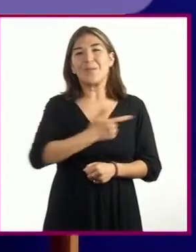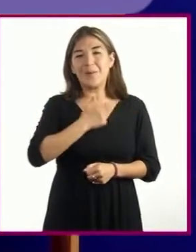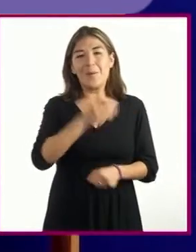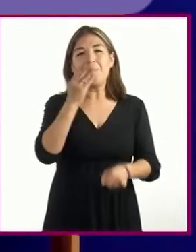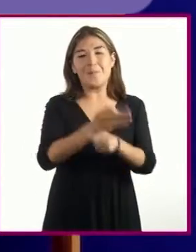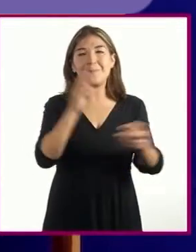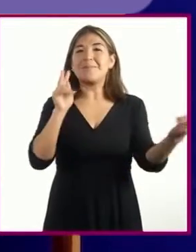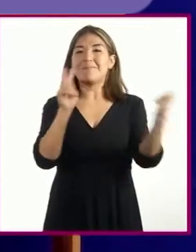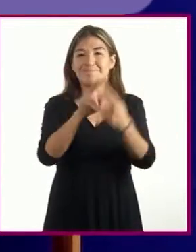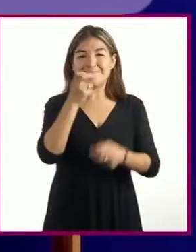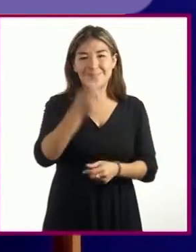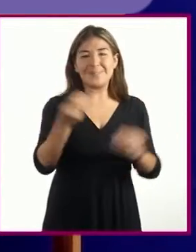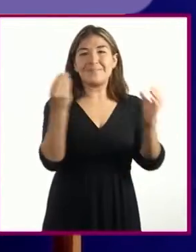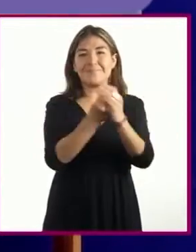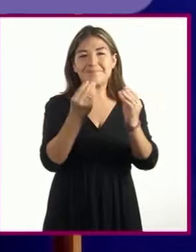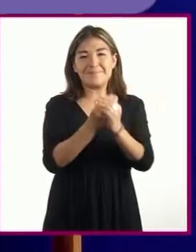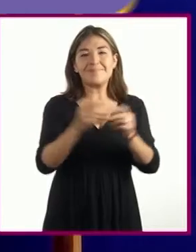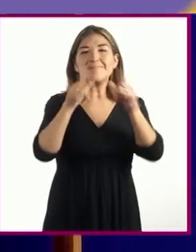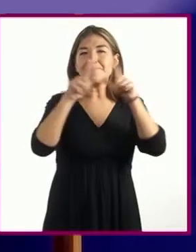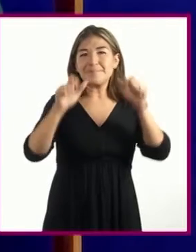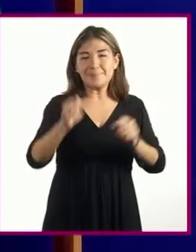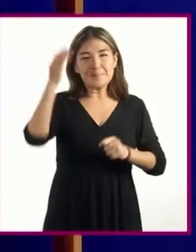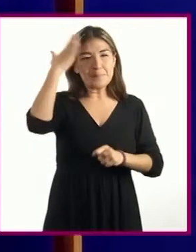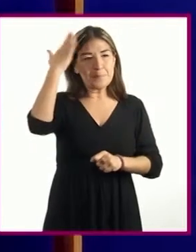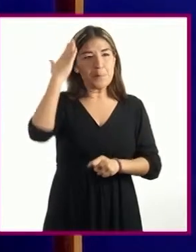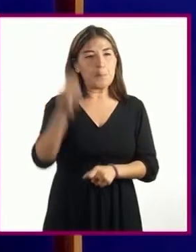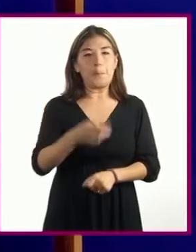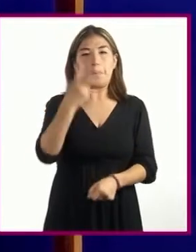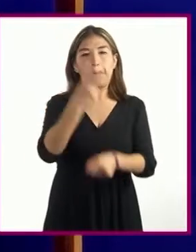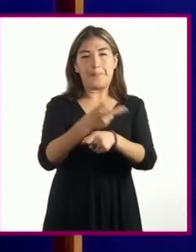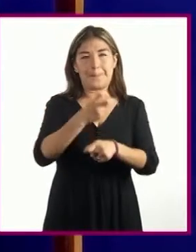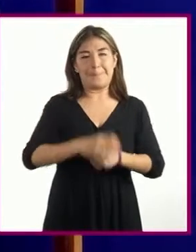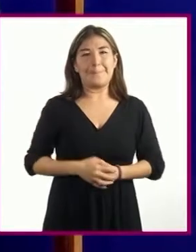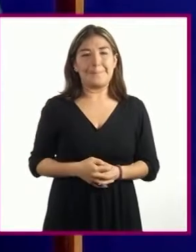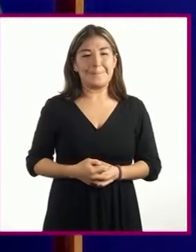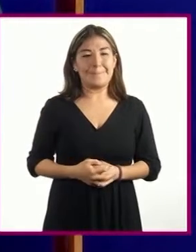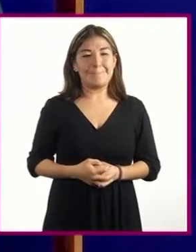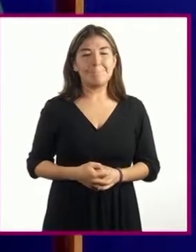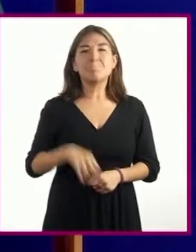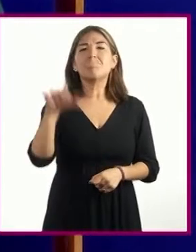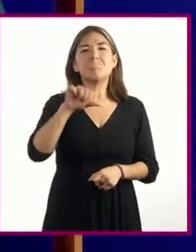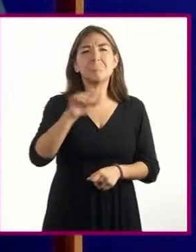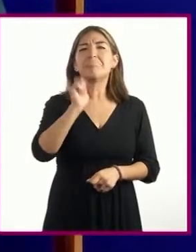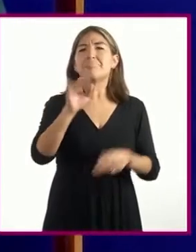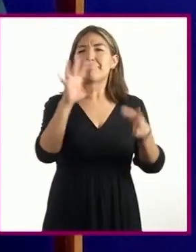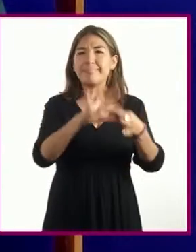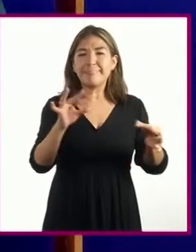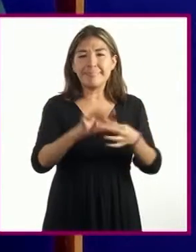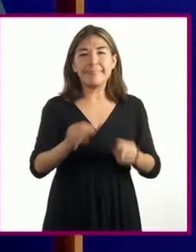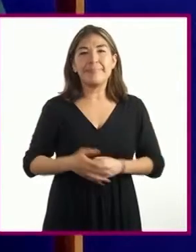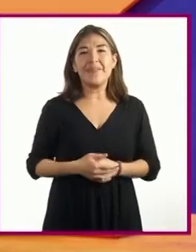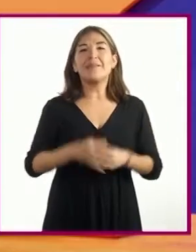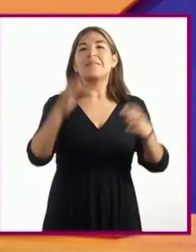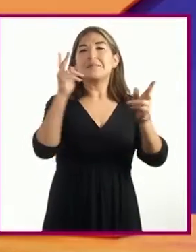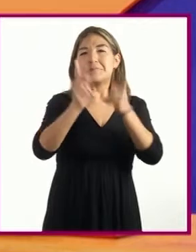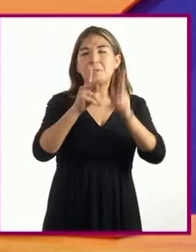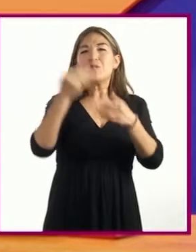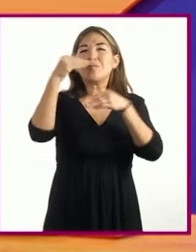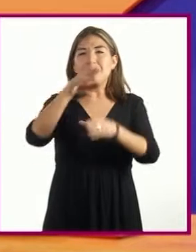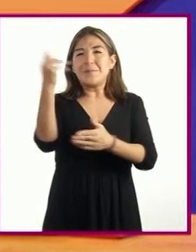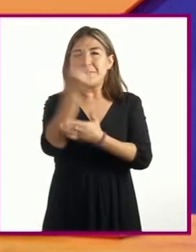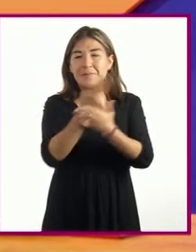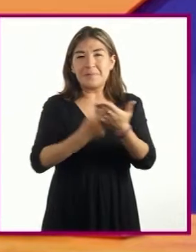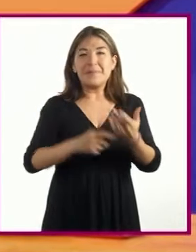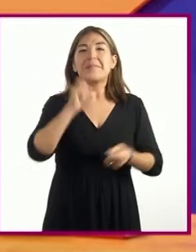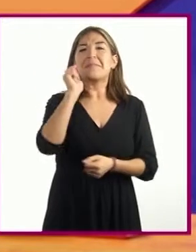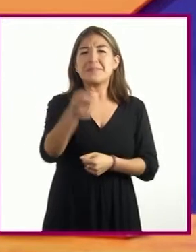encontrarnos por aquí en una sesión más de Lengua Materna 2. Hoy hablaremos sobre Hablemos Dibujando. Con esto